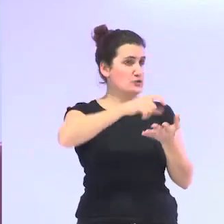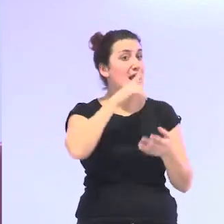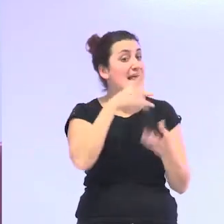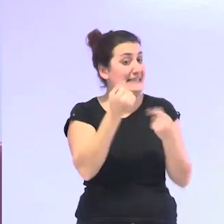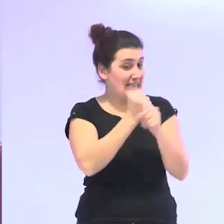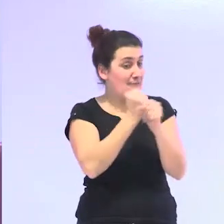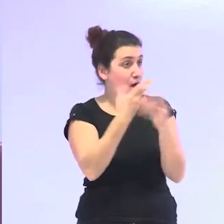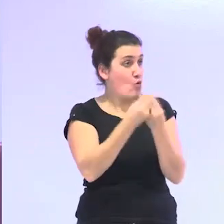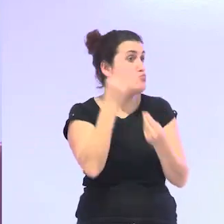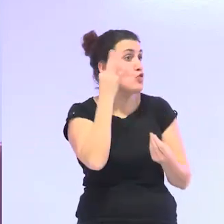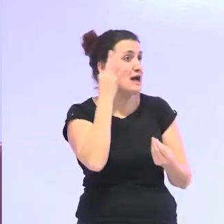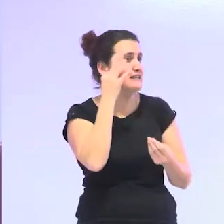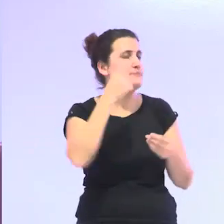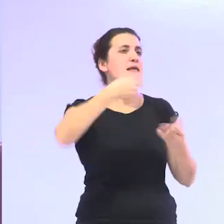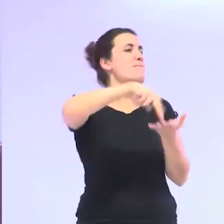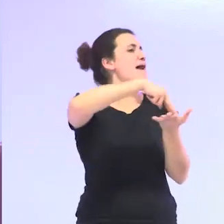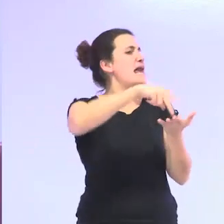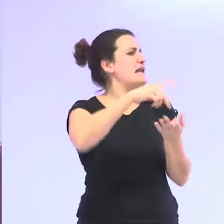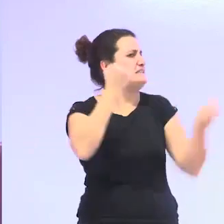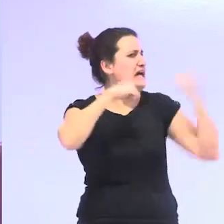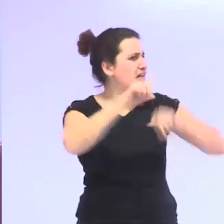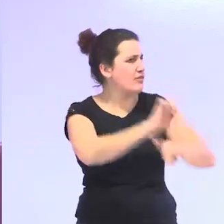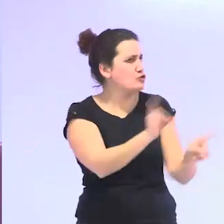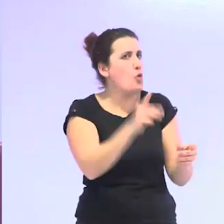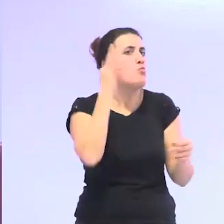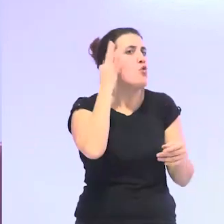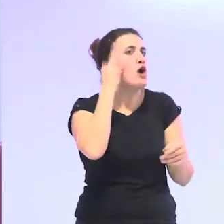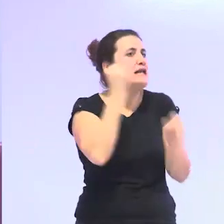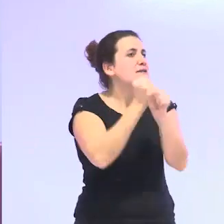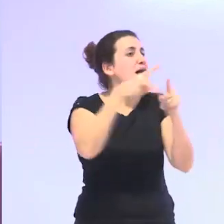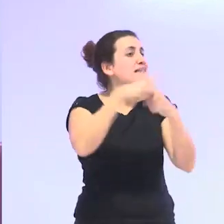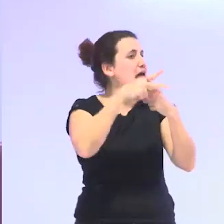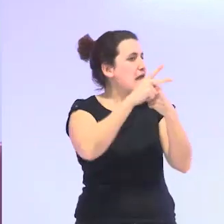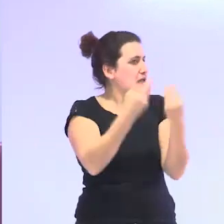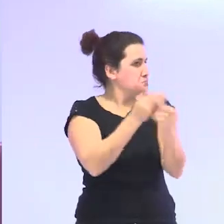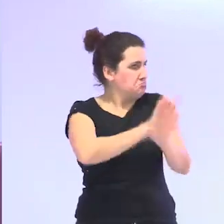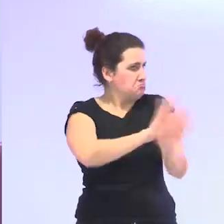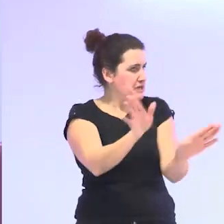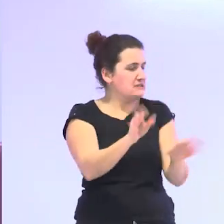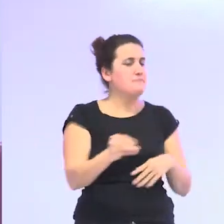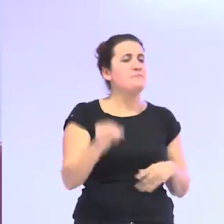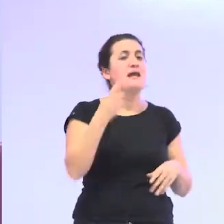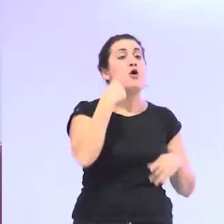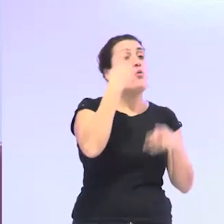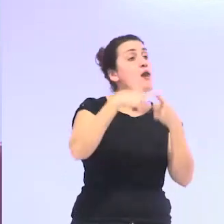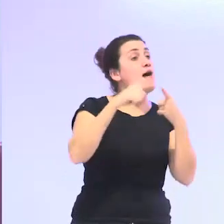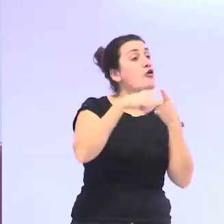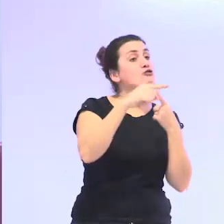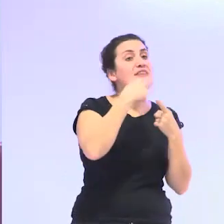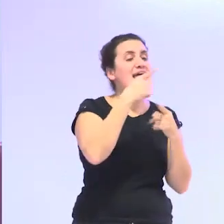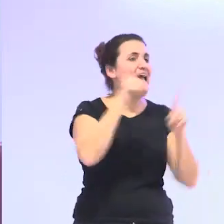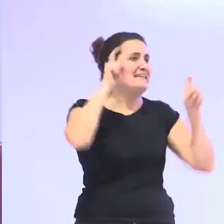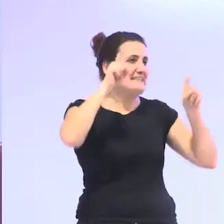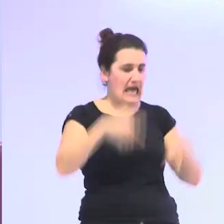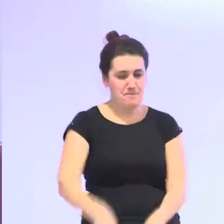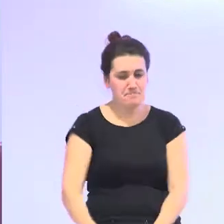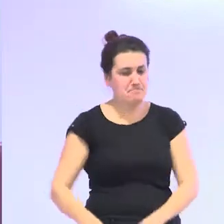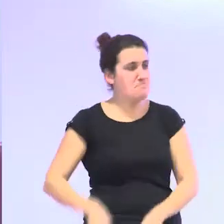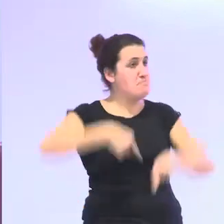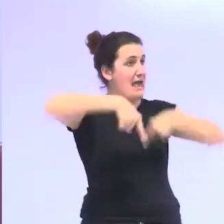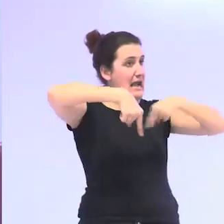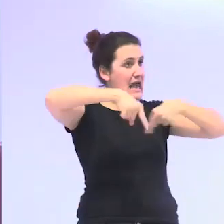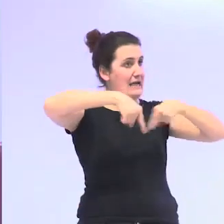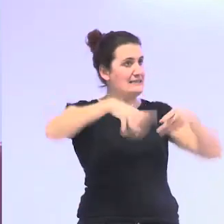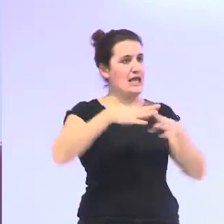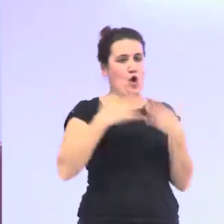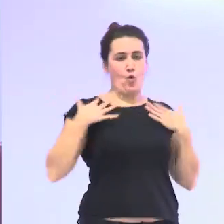que no son bailarinas ni actrices son mujeres que trabajan en talleres con ella y una de las cosas que las hace es enseñar las piernas y